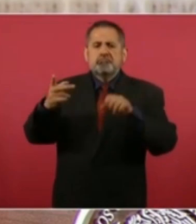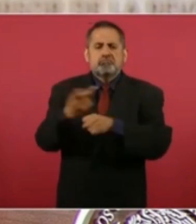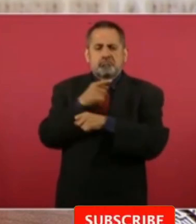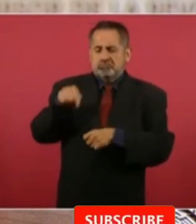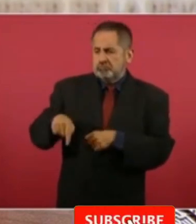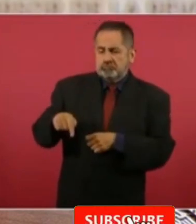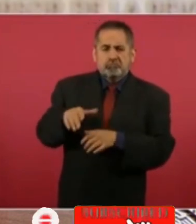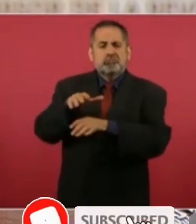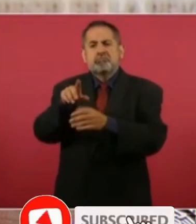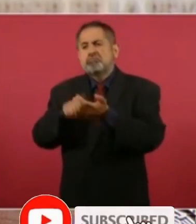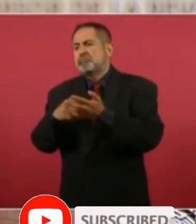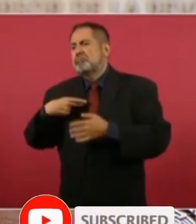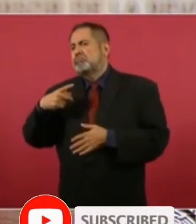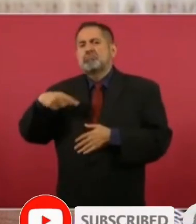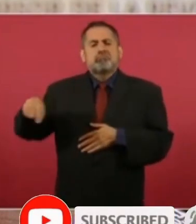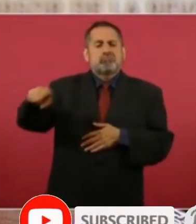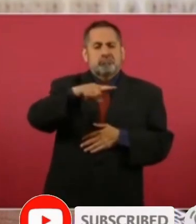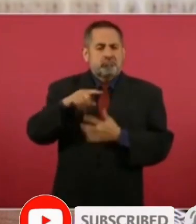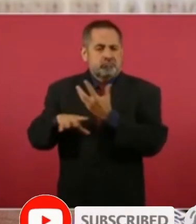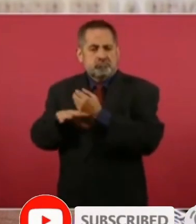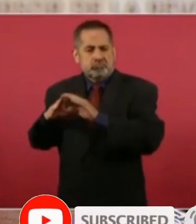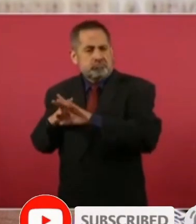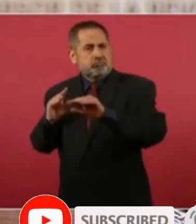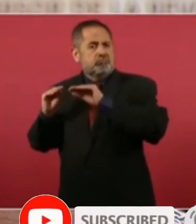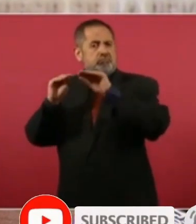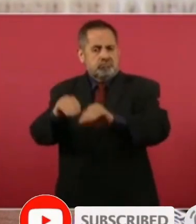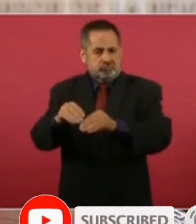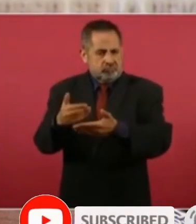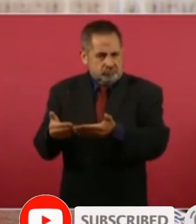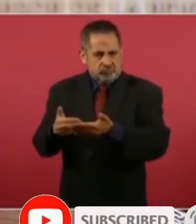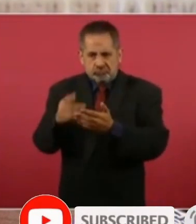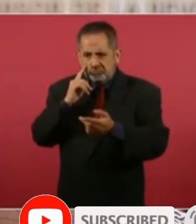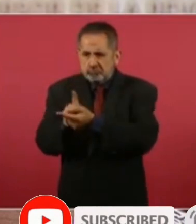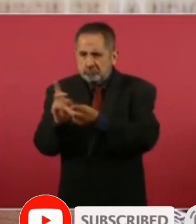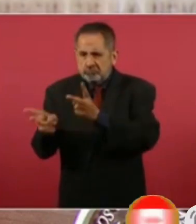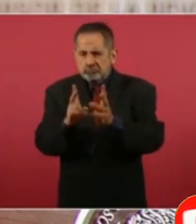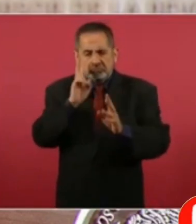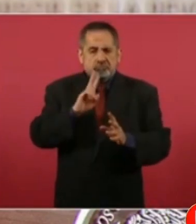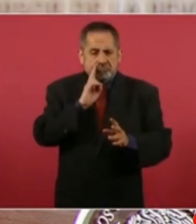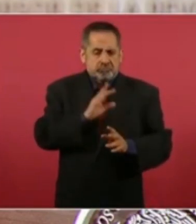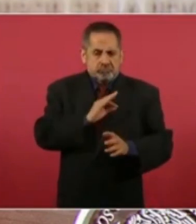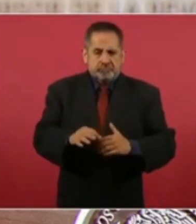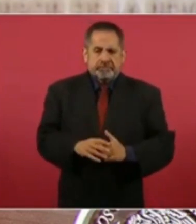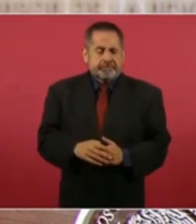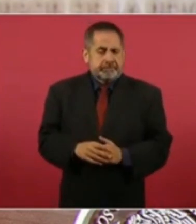Sobre los migrantes de hoy, de ahora,